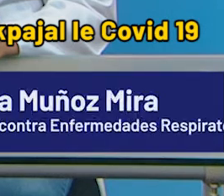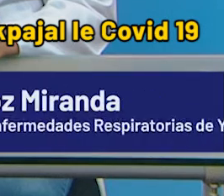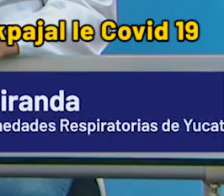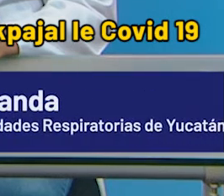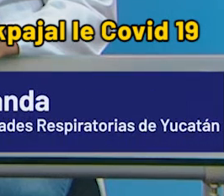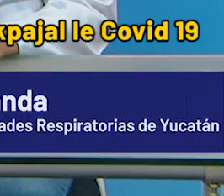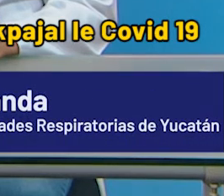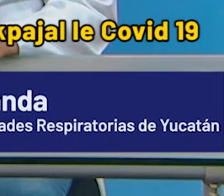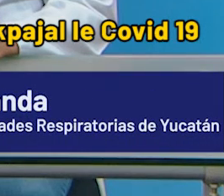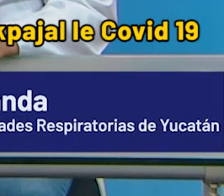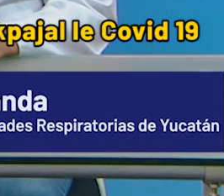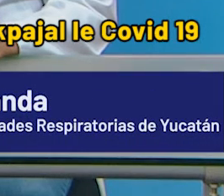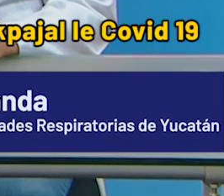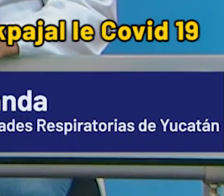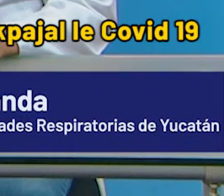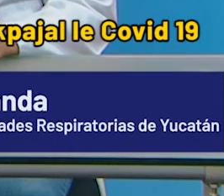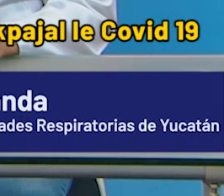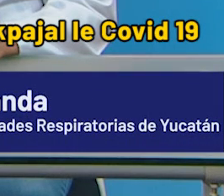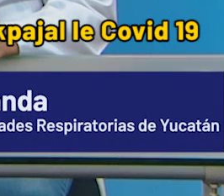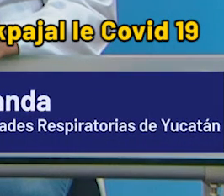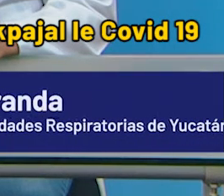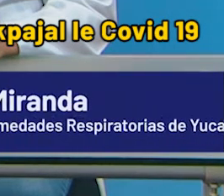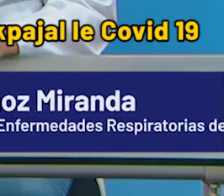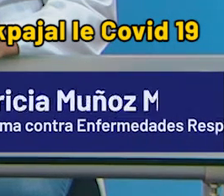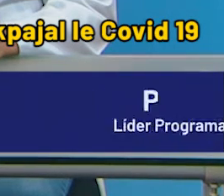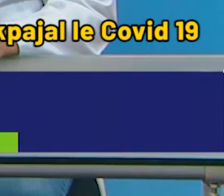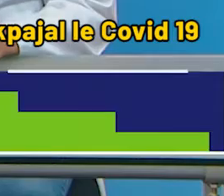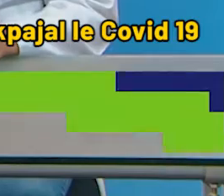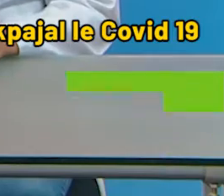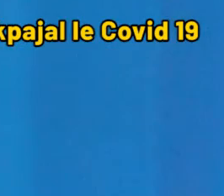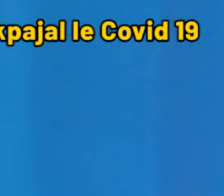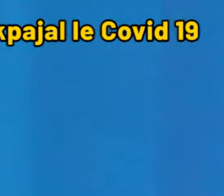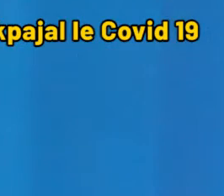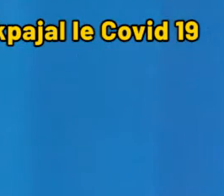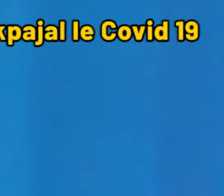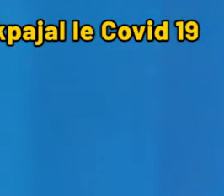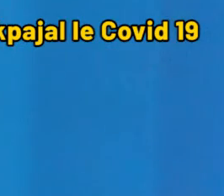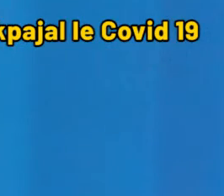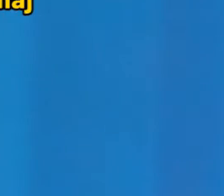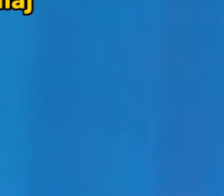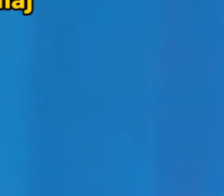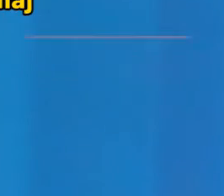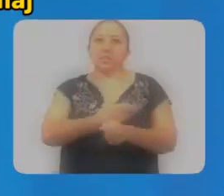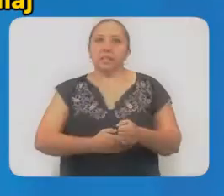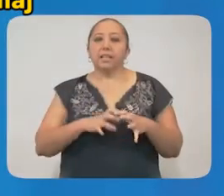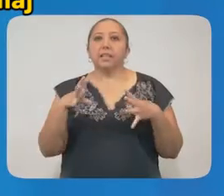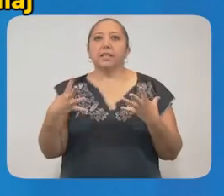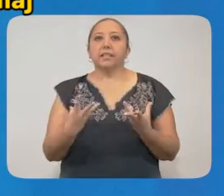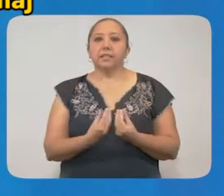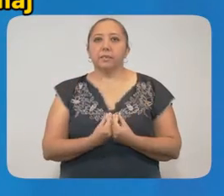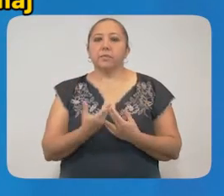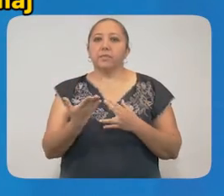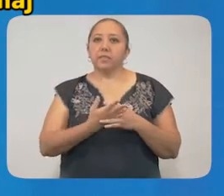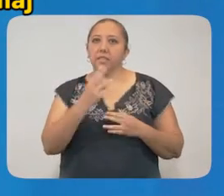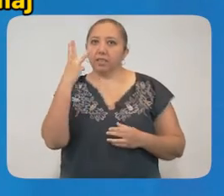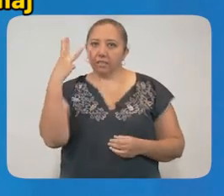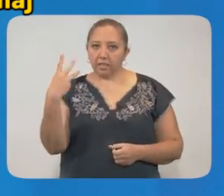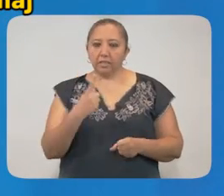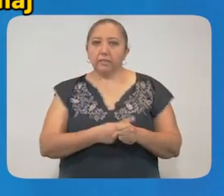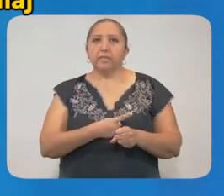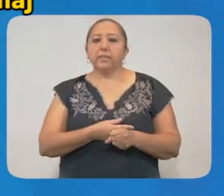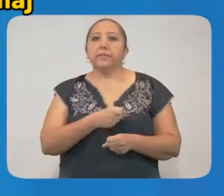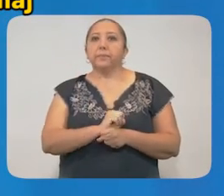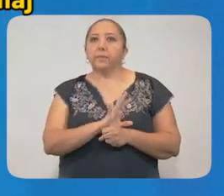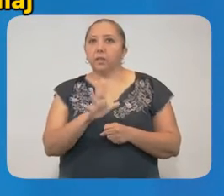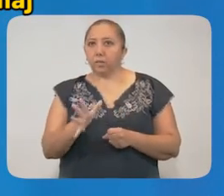Buenas tardes. Nos disponemos a dar el parte diario relacionado con el COVID-19. Adelante, doctora. Gracias. Buenas tardes. Estamos en la fase 3 de la contingencia